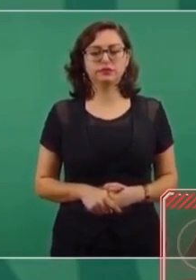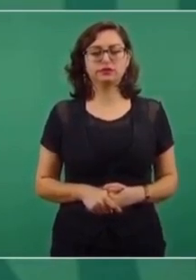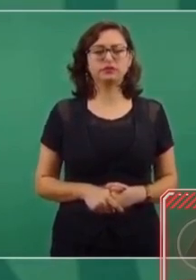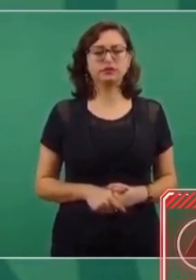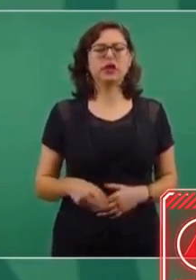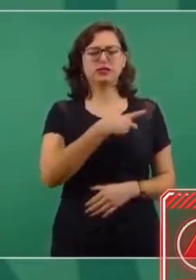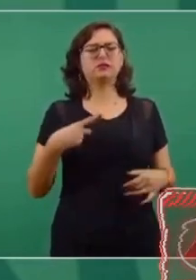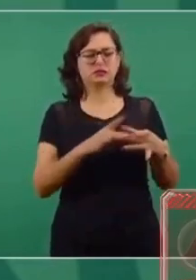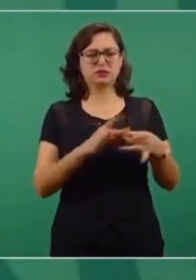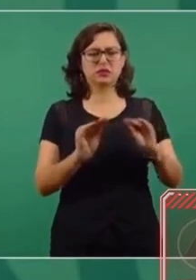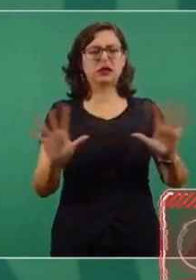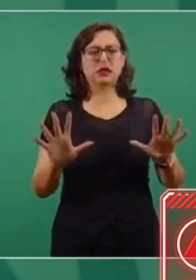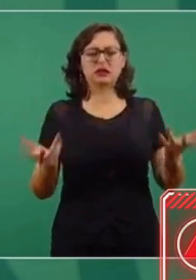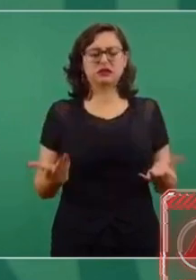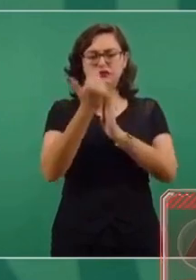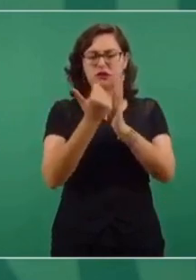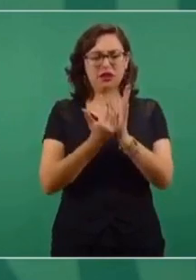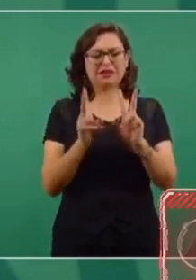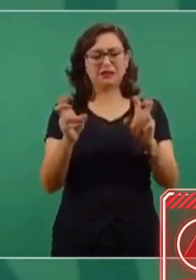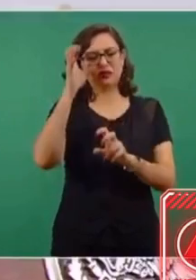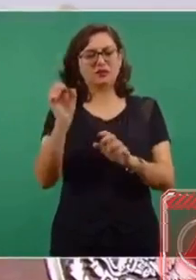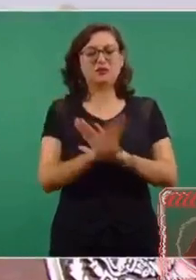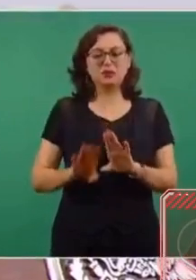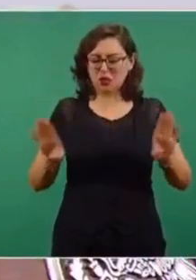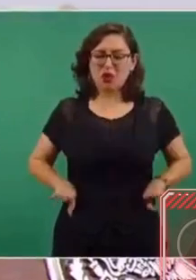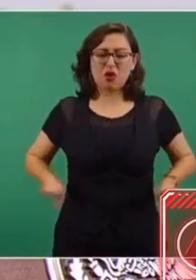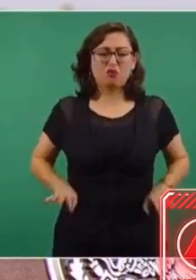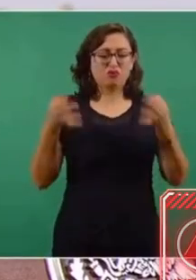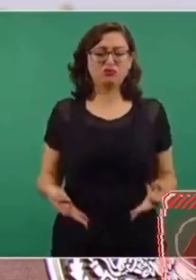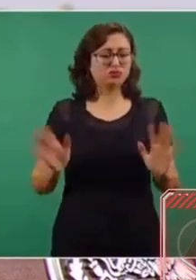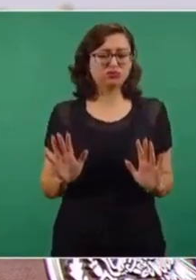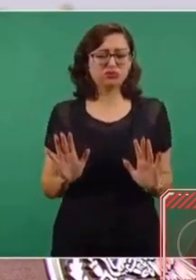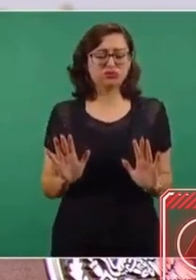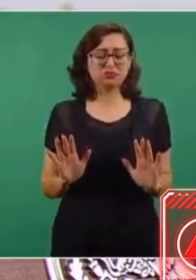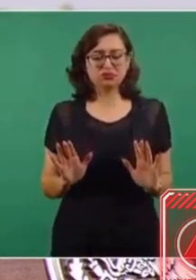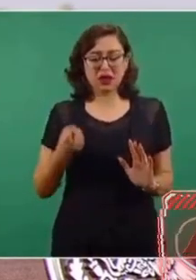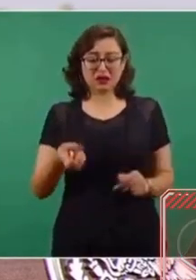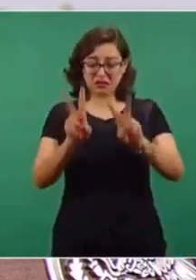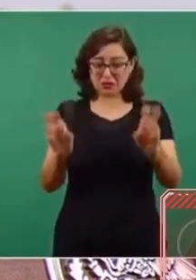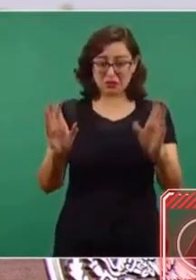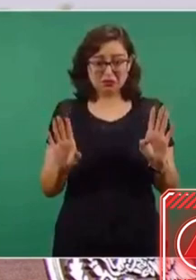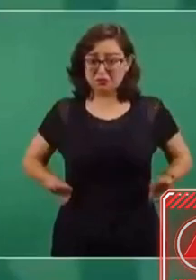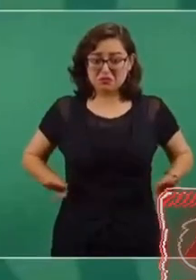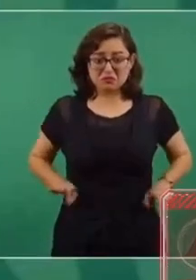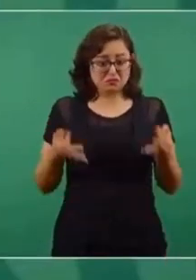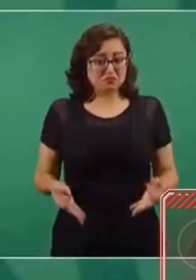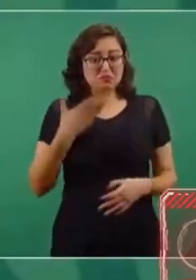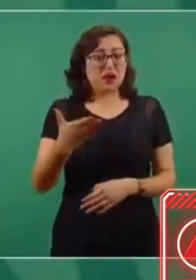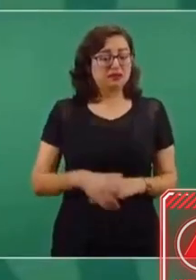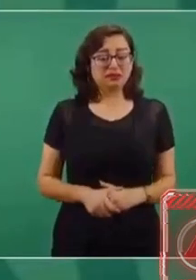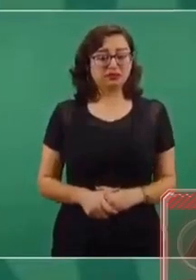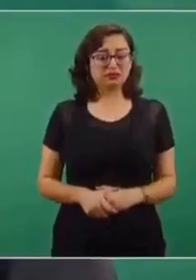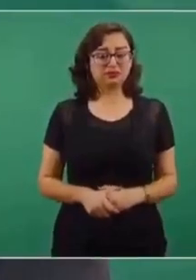Ser claros en los principios, preceptos básicos para ser buenos ciudadanos, eso es lo que se va a procurar, que contengan los libros.